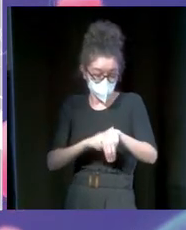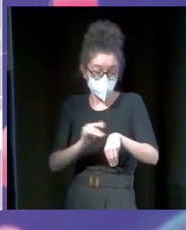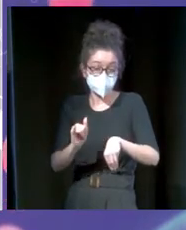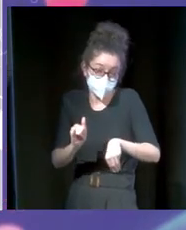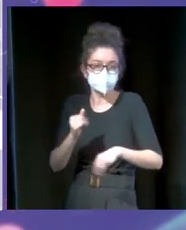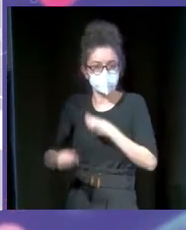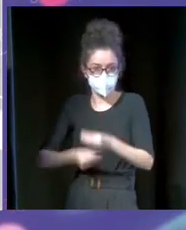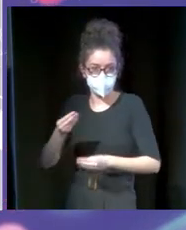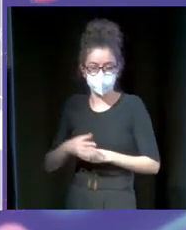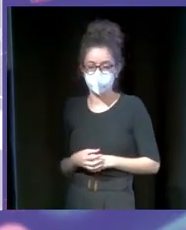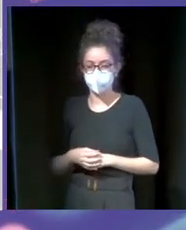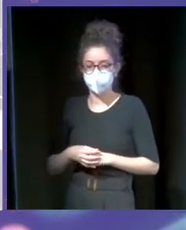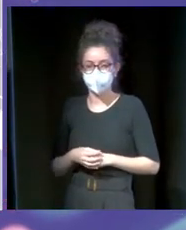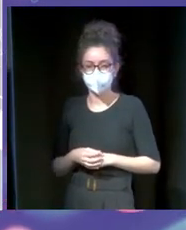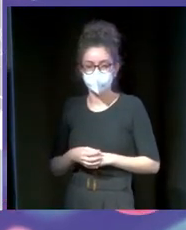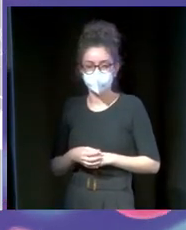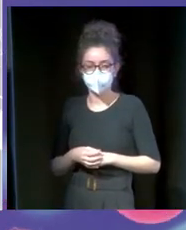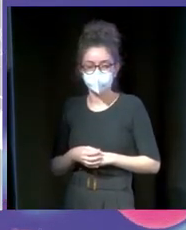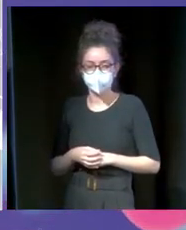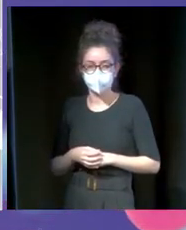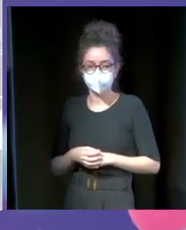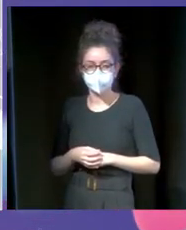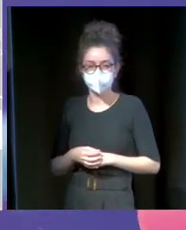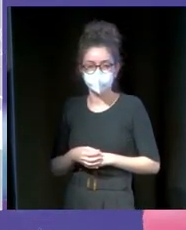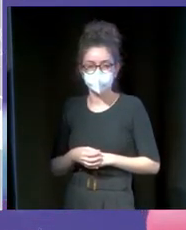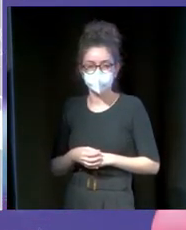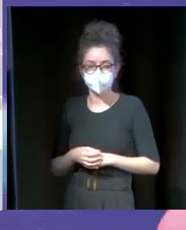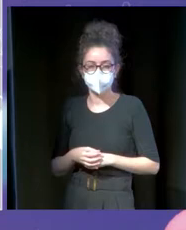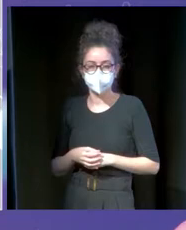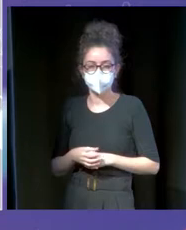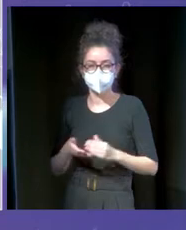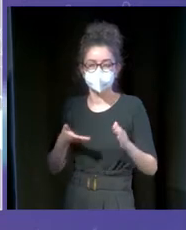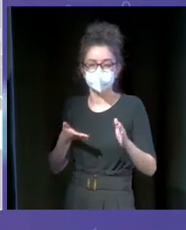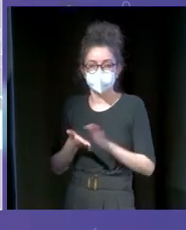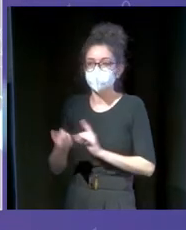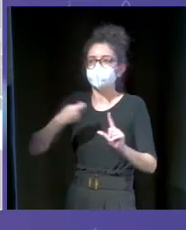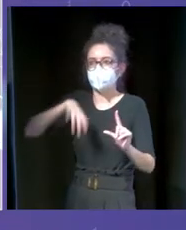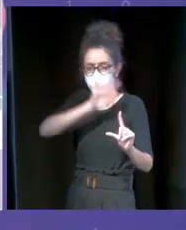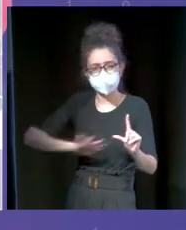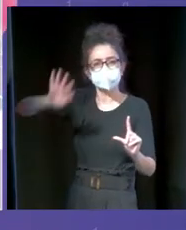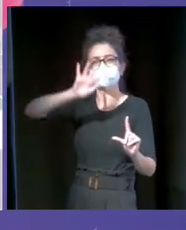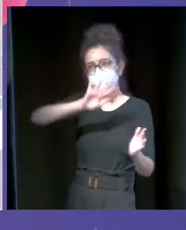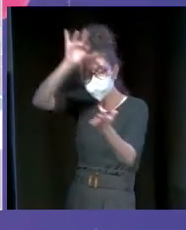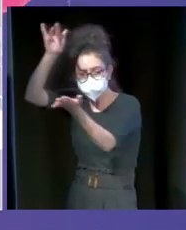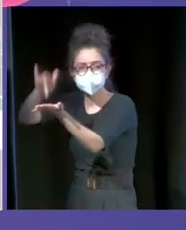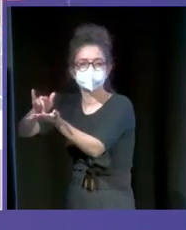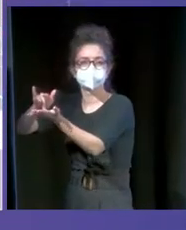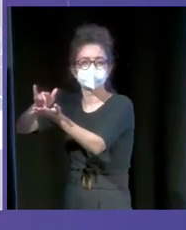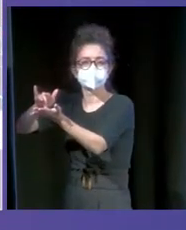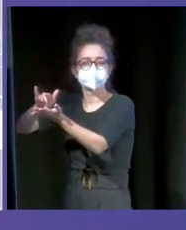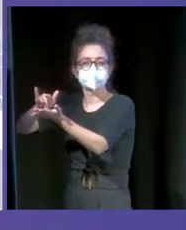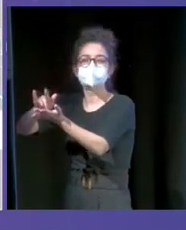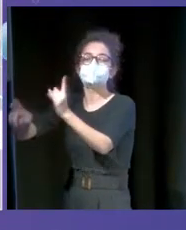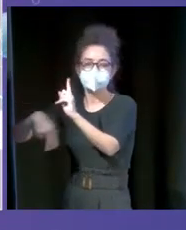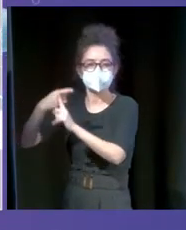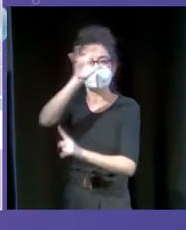Y, además, no contentos con dar el paso de cruzar el charco a la península, nos fuimos a otros